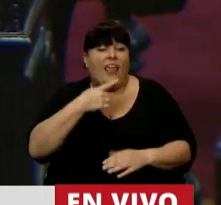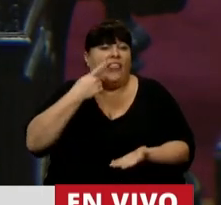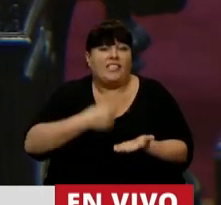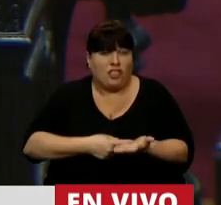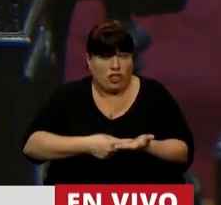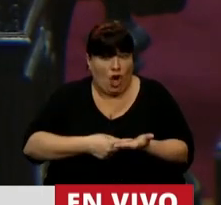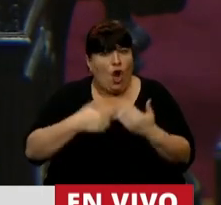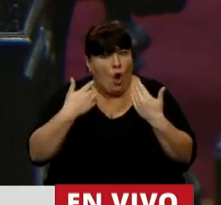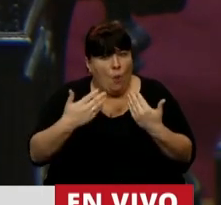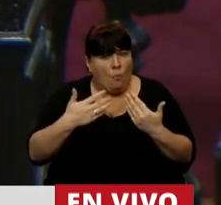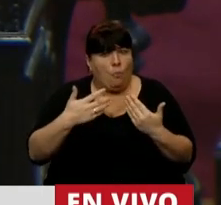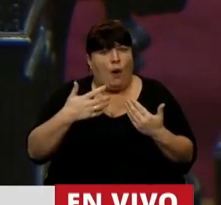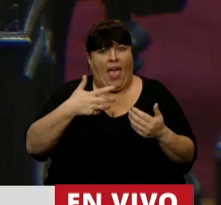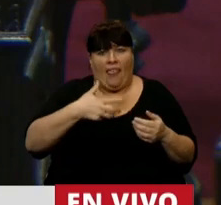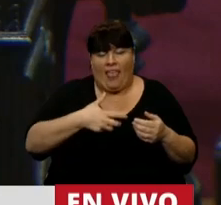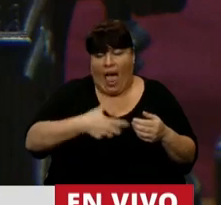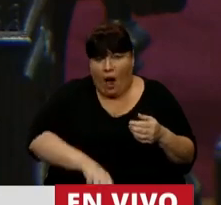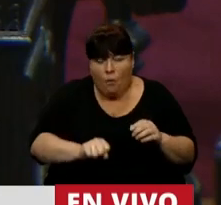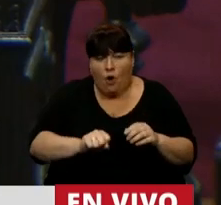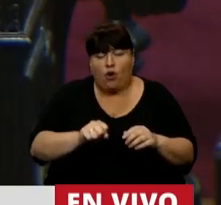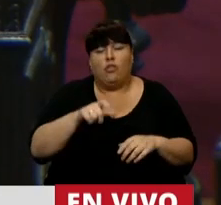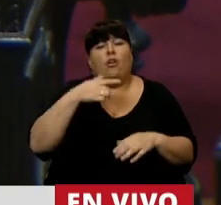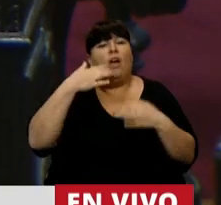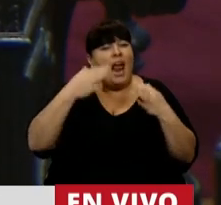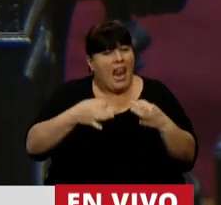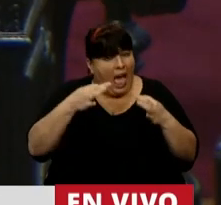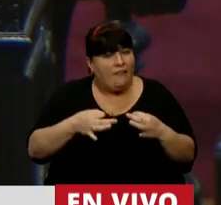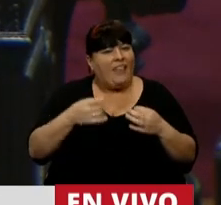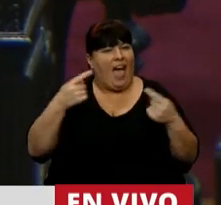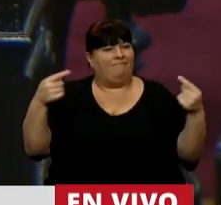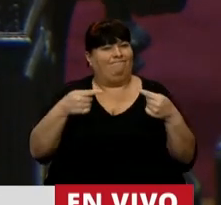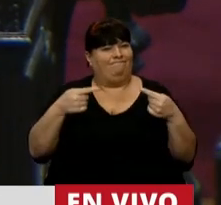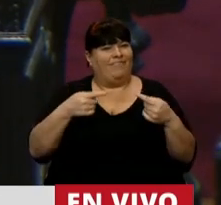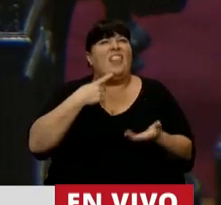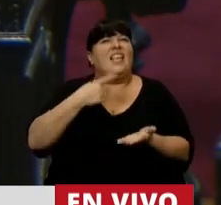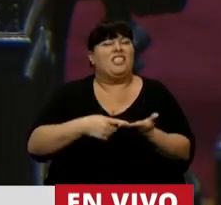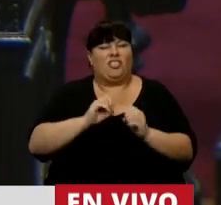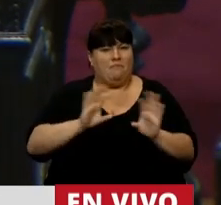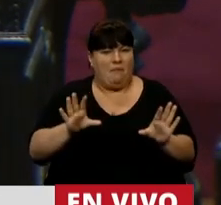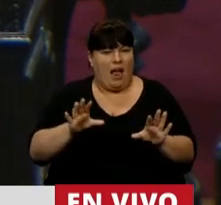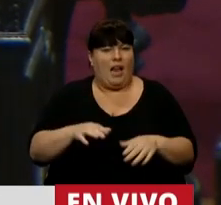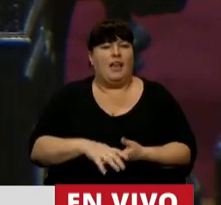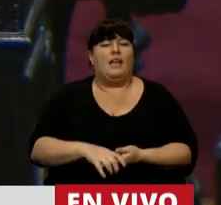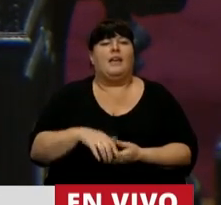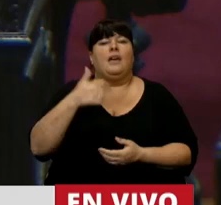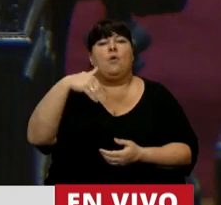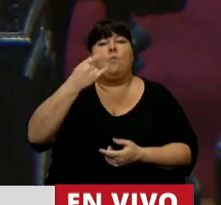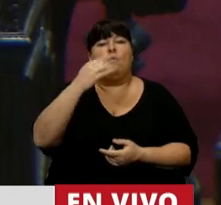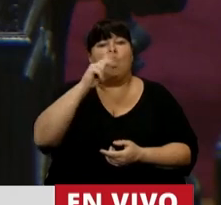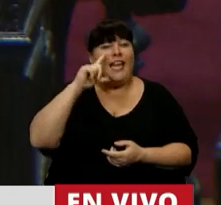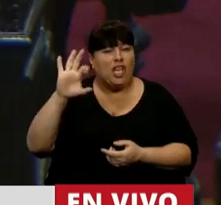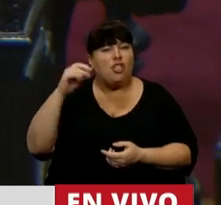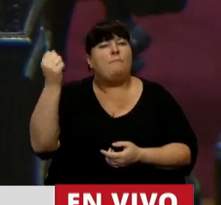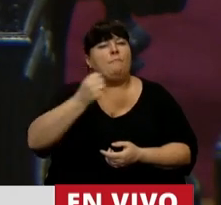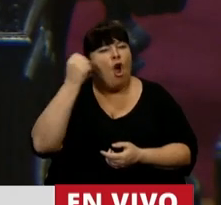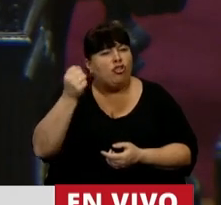en definitiva, se permite la interrupción del embarazo. Y lo cierto es que hay arbitrariedad en la decisión. Y Artavia Murillo, que es